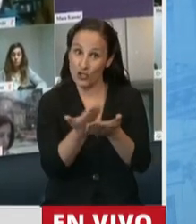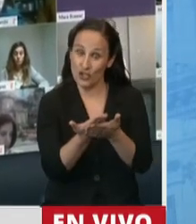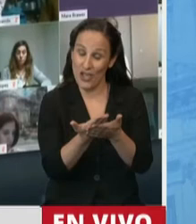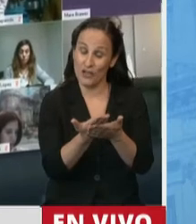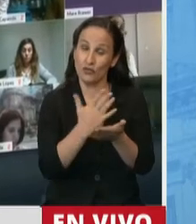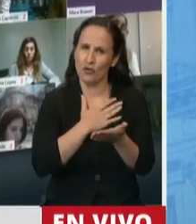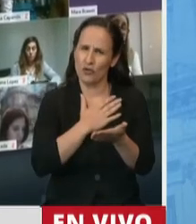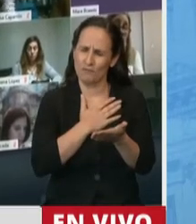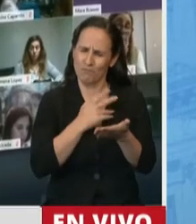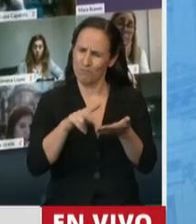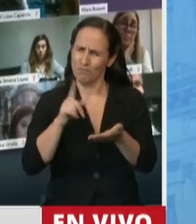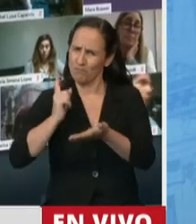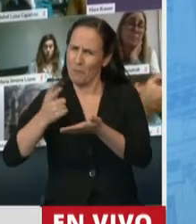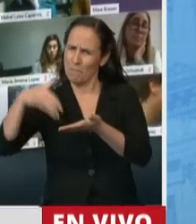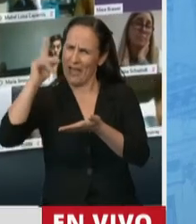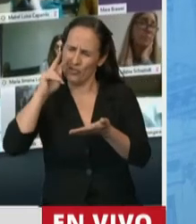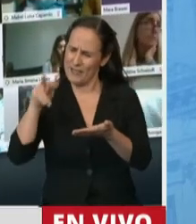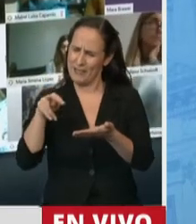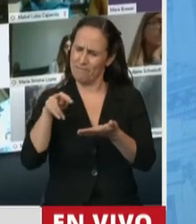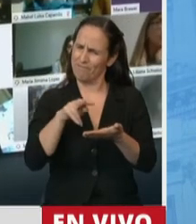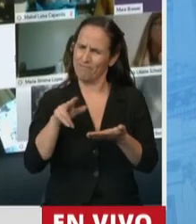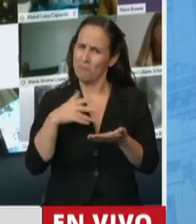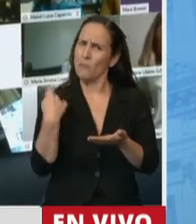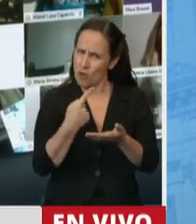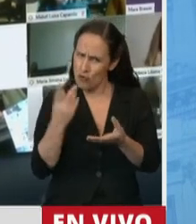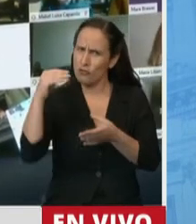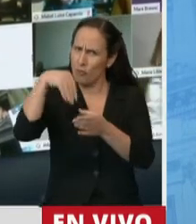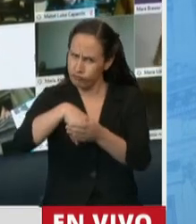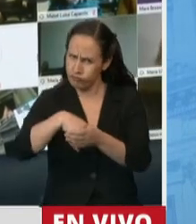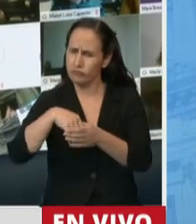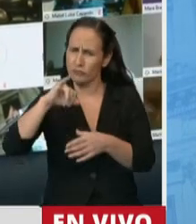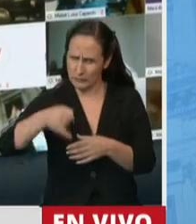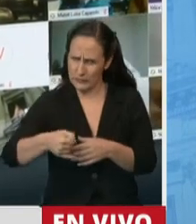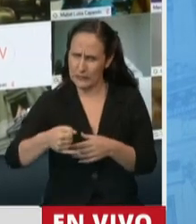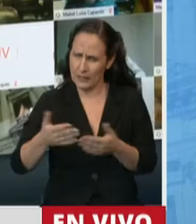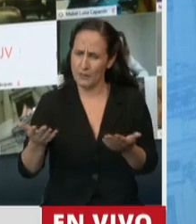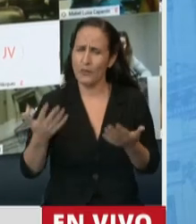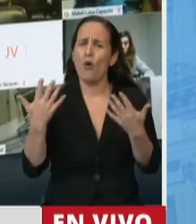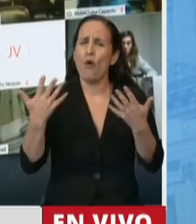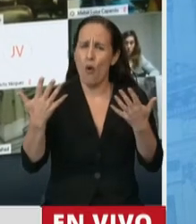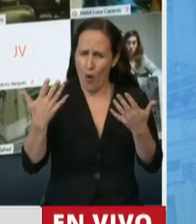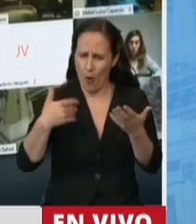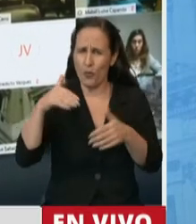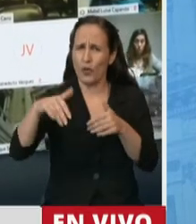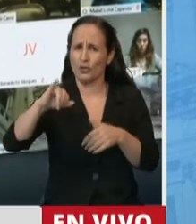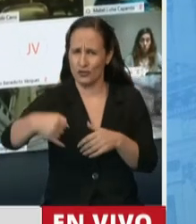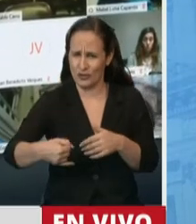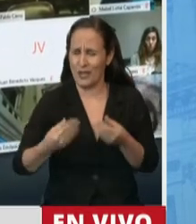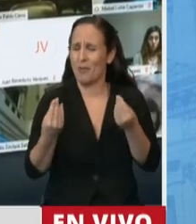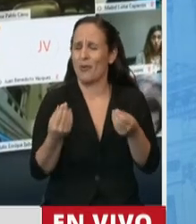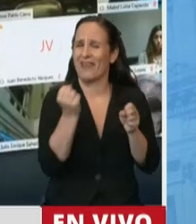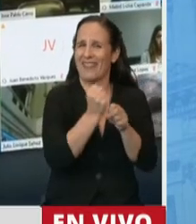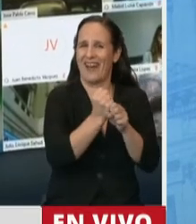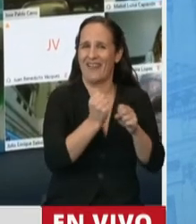reflejado en el dictamen de mayoría, pesar de que hemos participado. Obviamente que vamos a acompañar porque el teletrabajo,